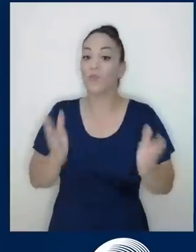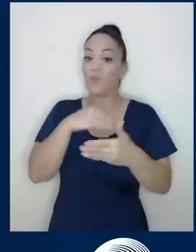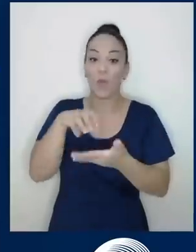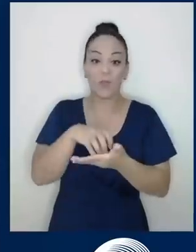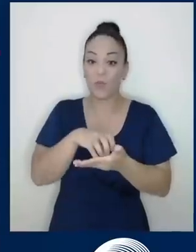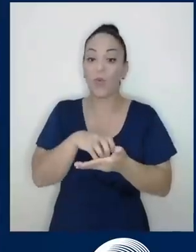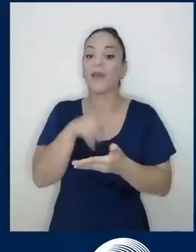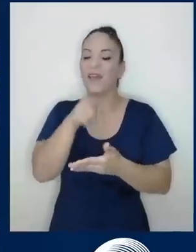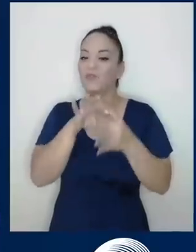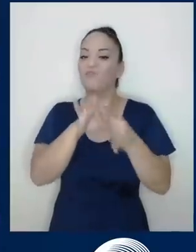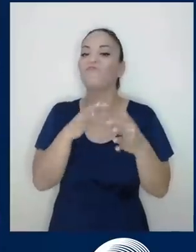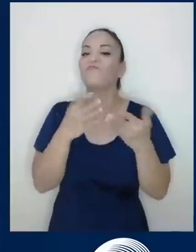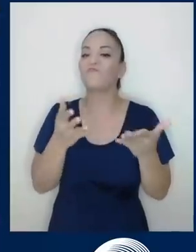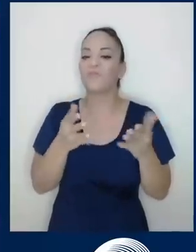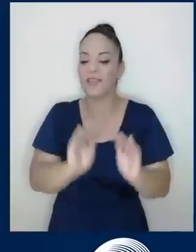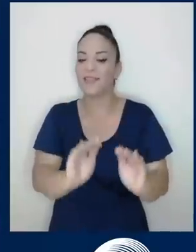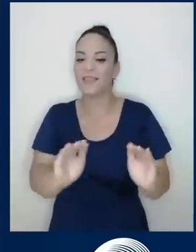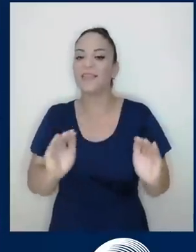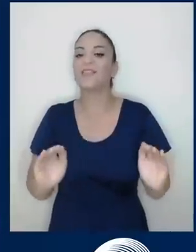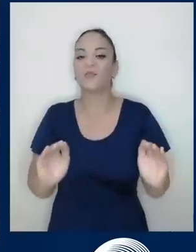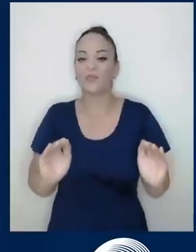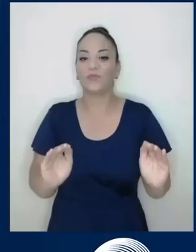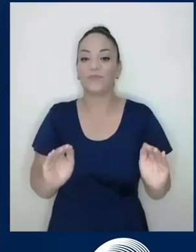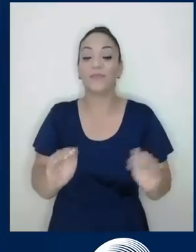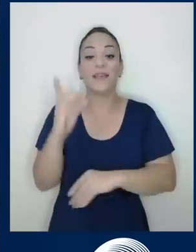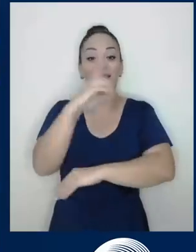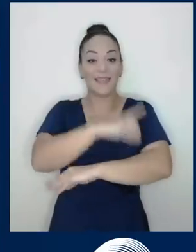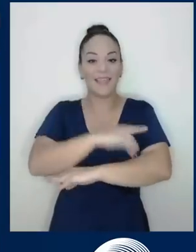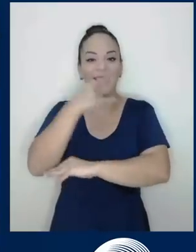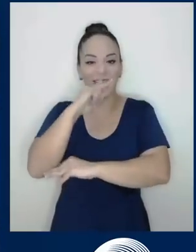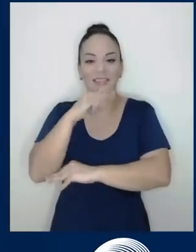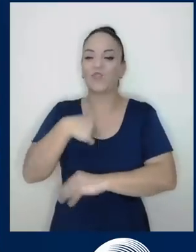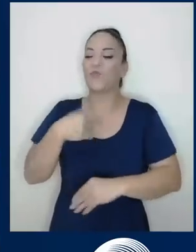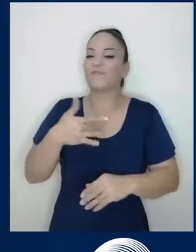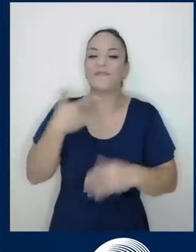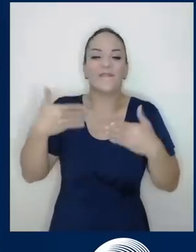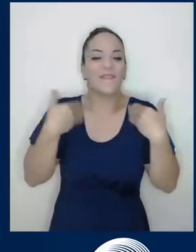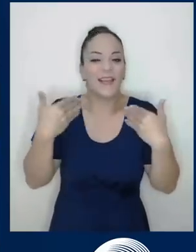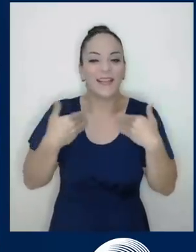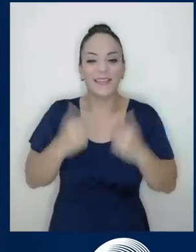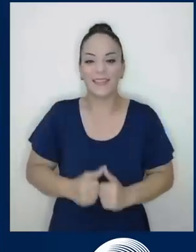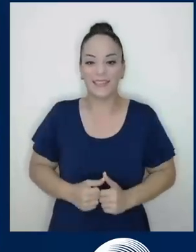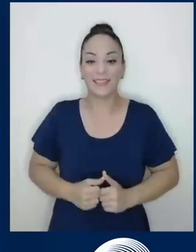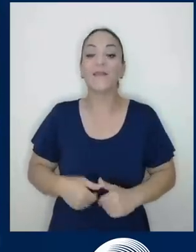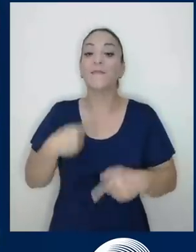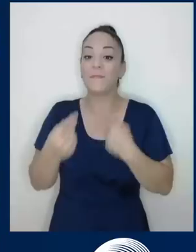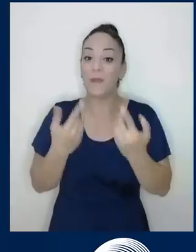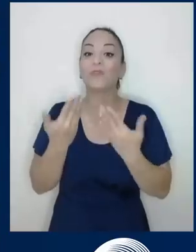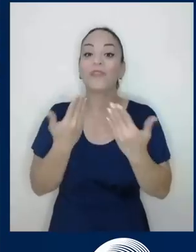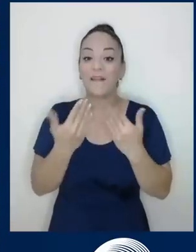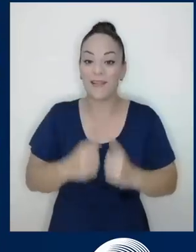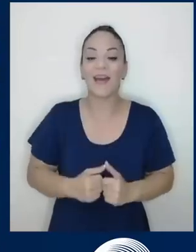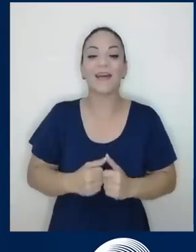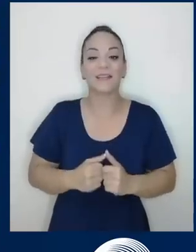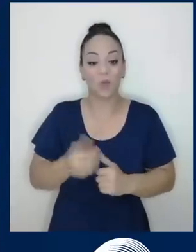que ver con nuestros niños. En este Día del Niño estoy muy feliz porque vamos a conversar con la